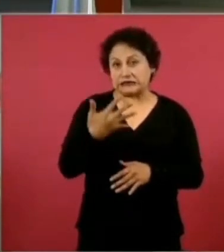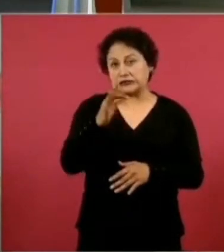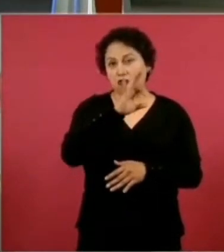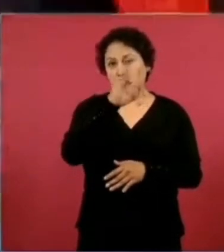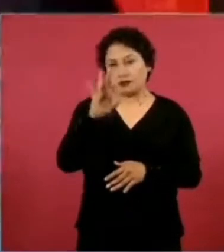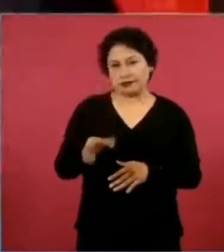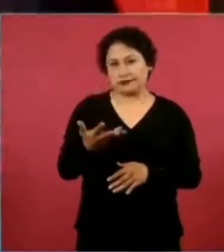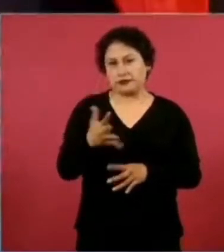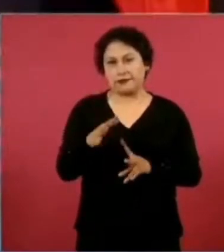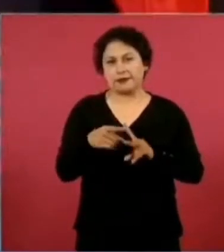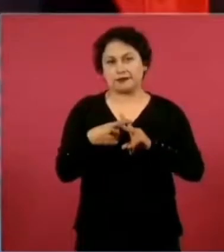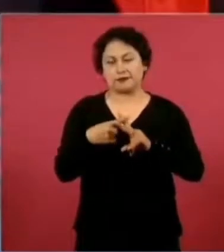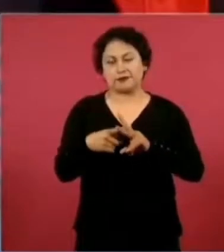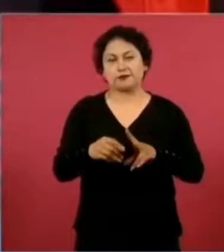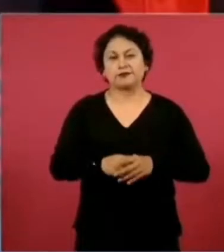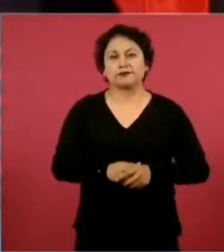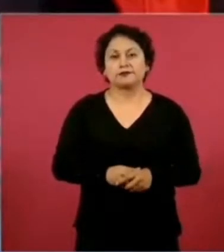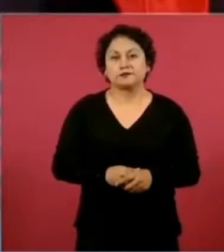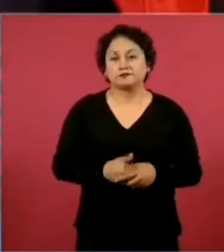Entonces, vamos muy bien.